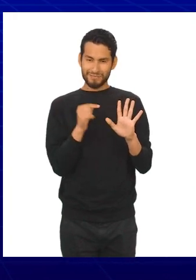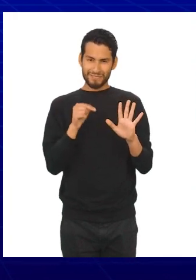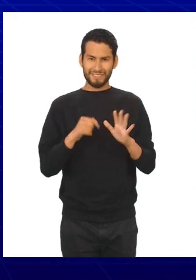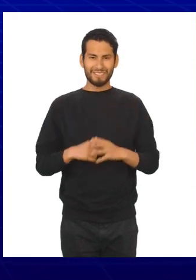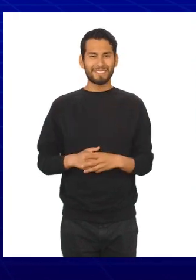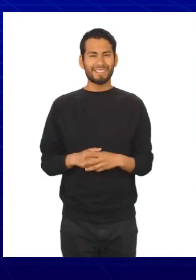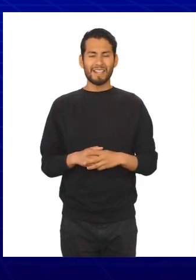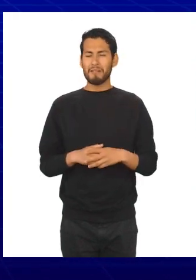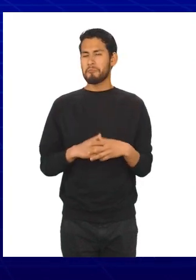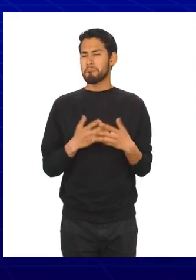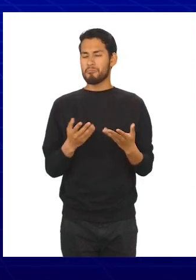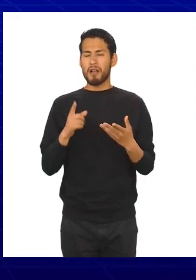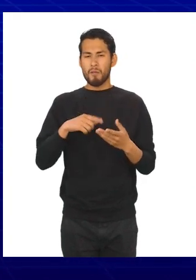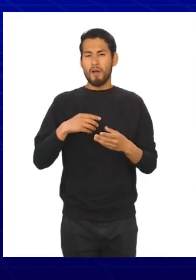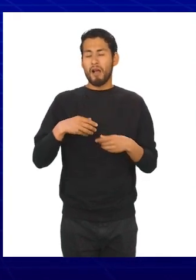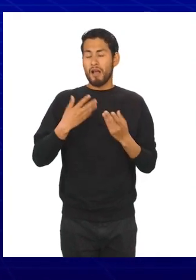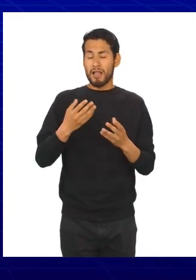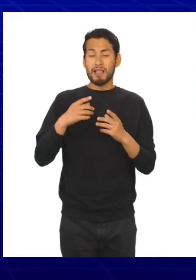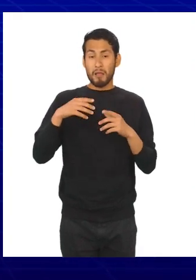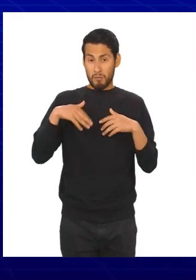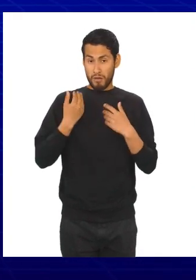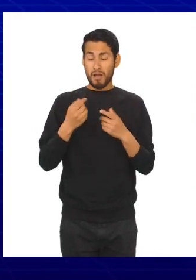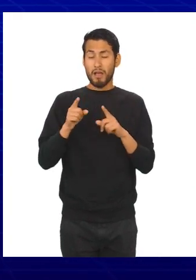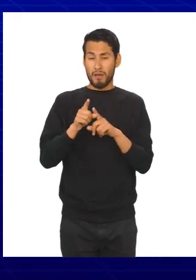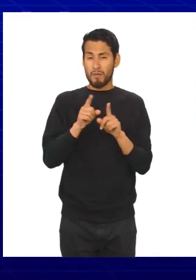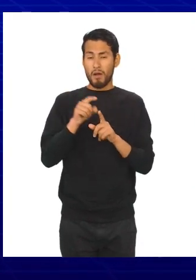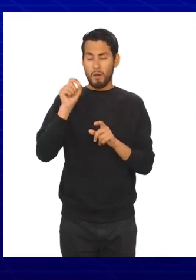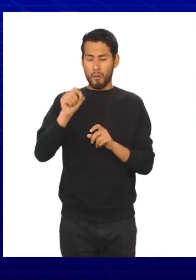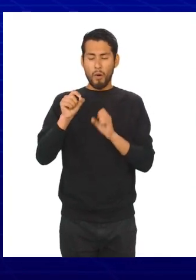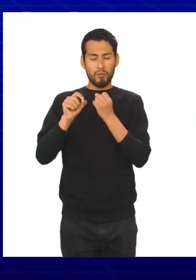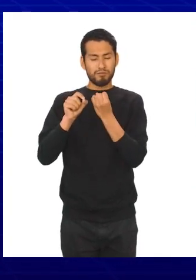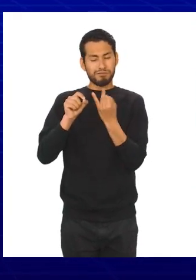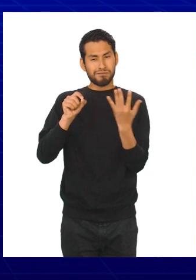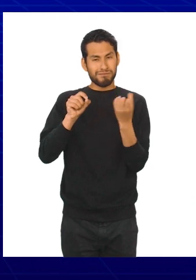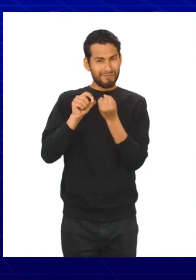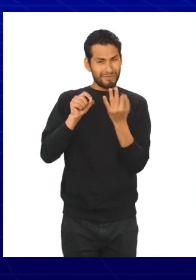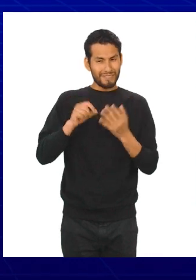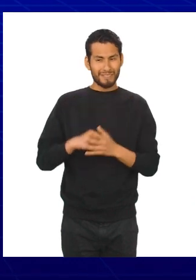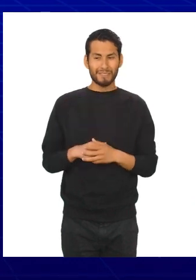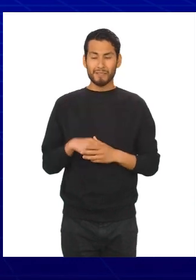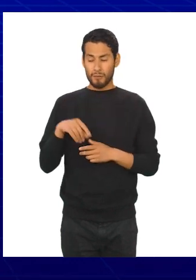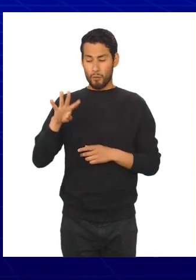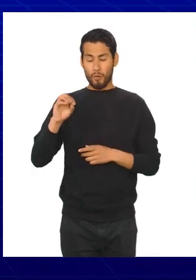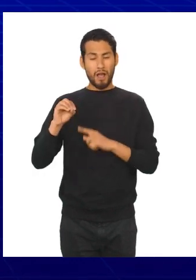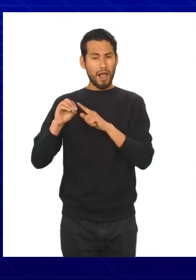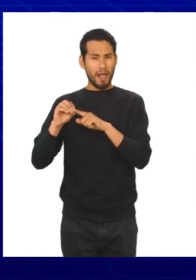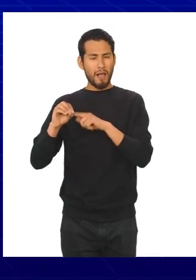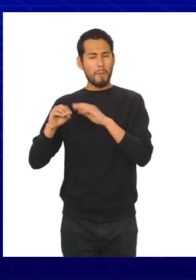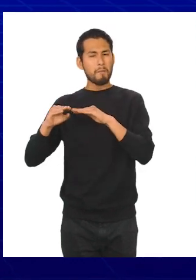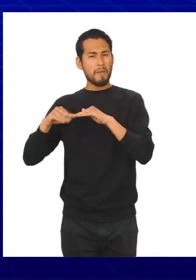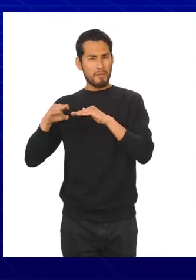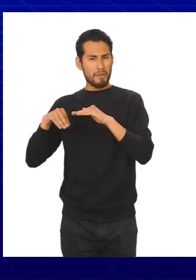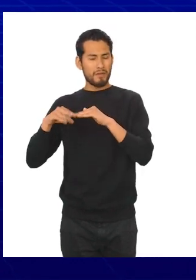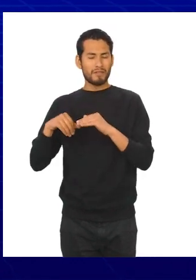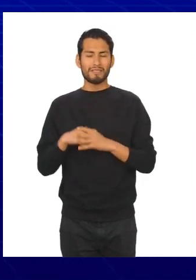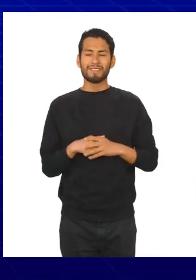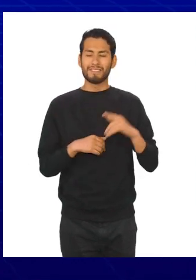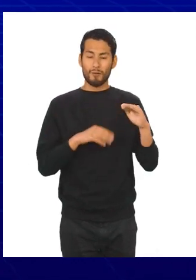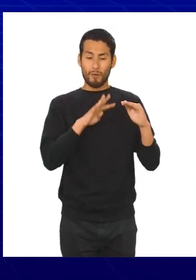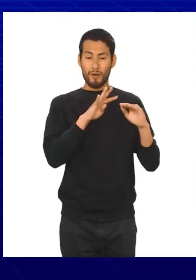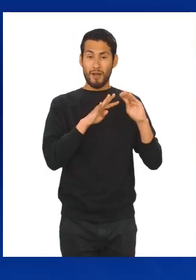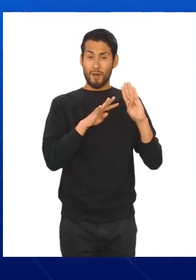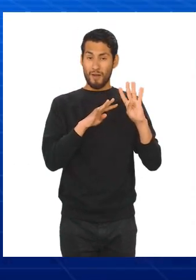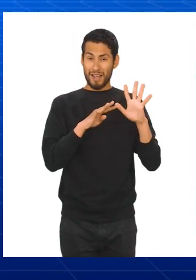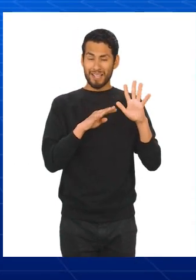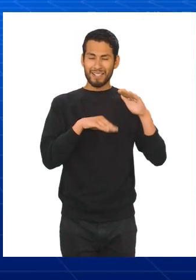Los valores pueden estar expresados en decimales, siendo 40 el límite inferior, 45 el límite